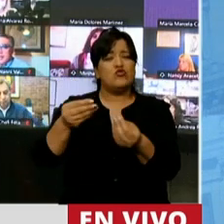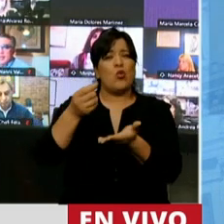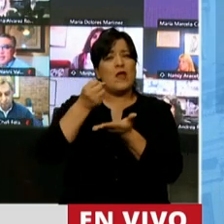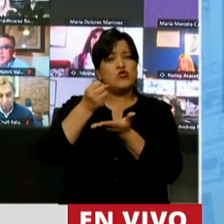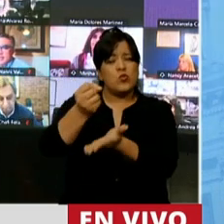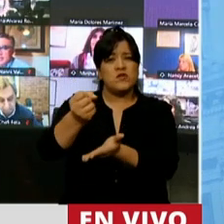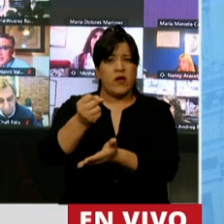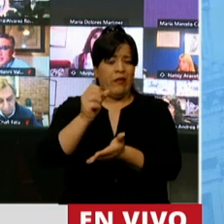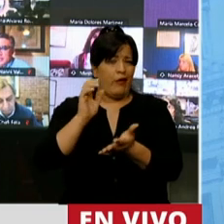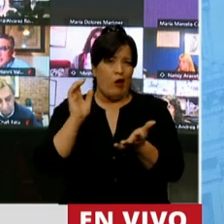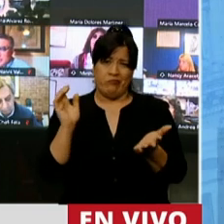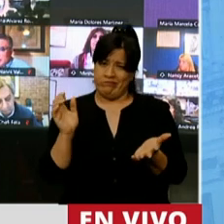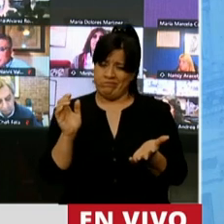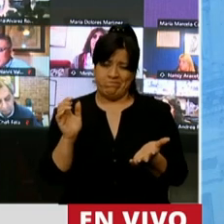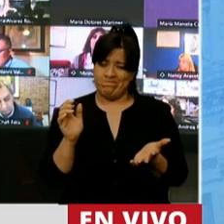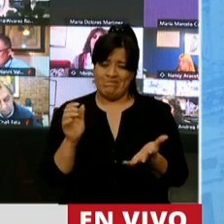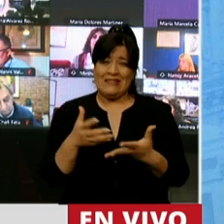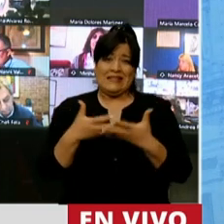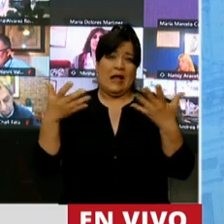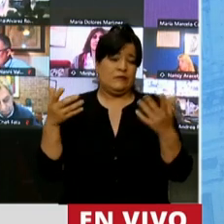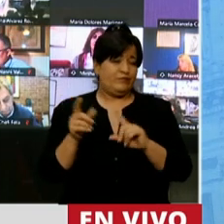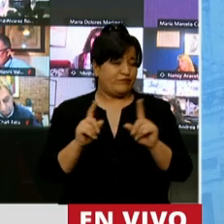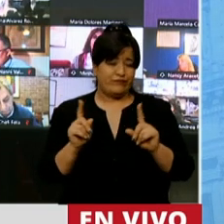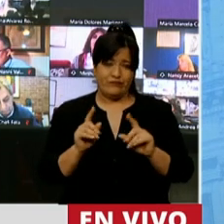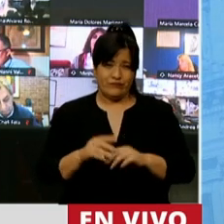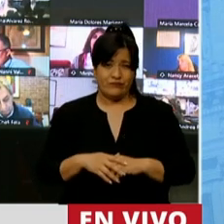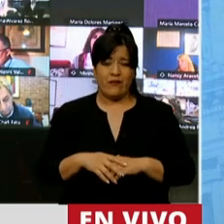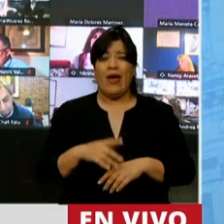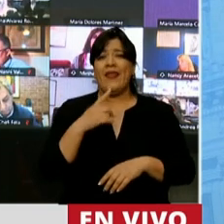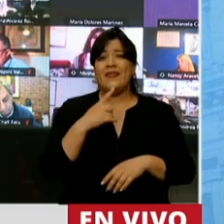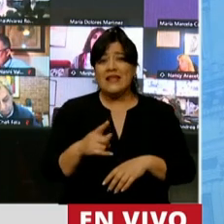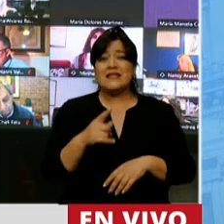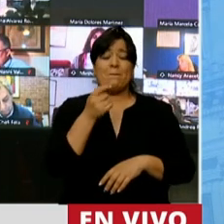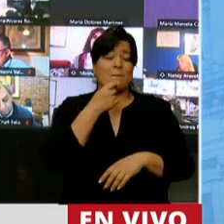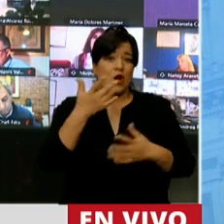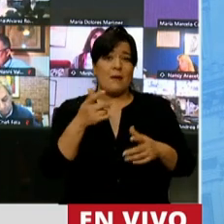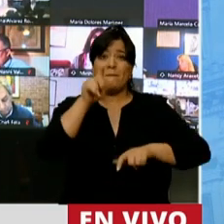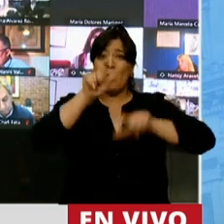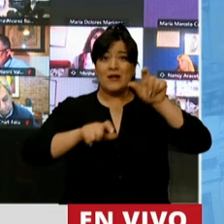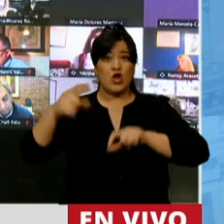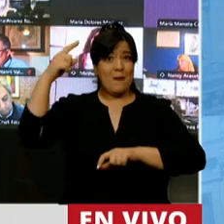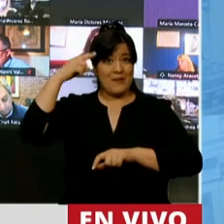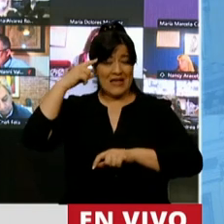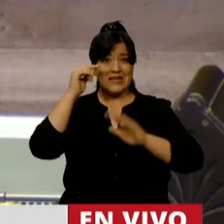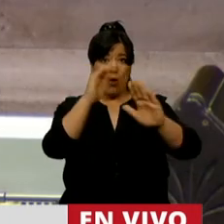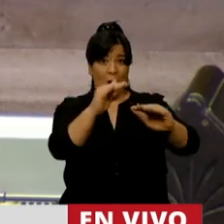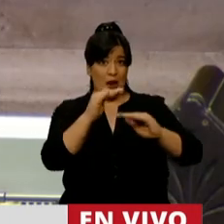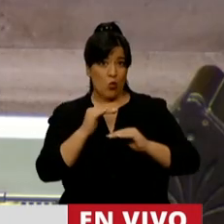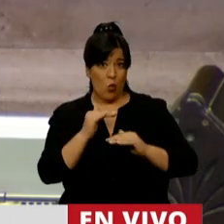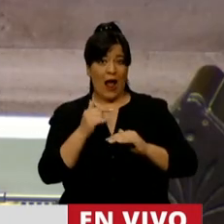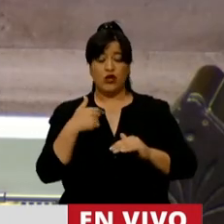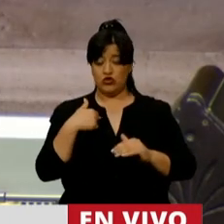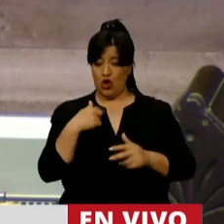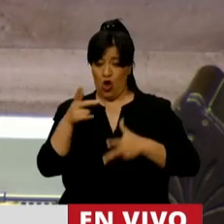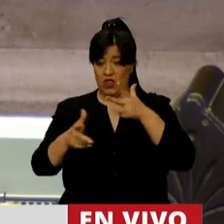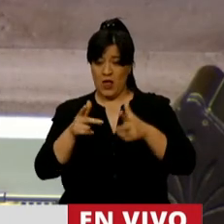vienen con letra chica, que dice, solo para aquellos que piensen como yo y hagan lo que yo